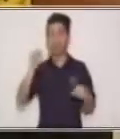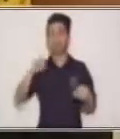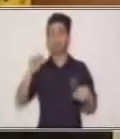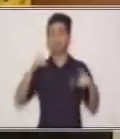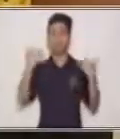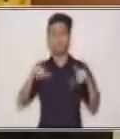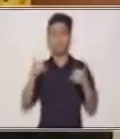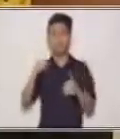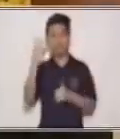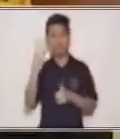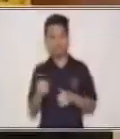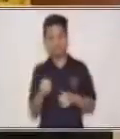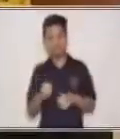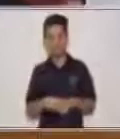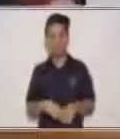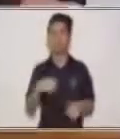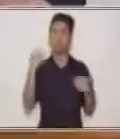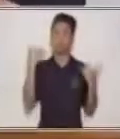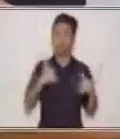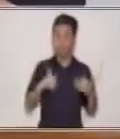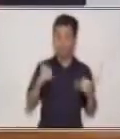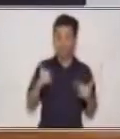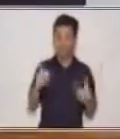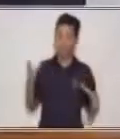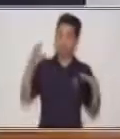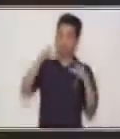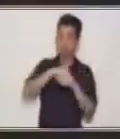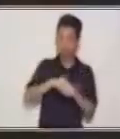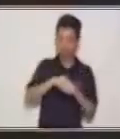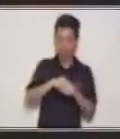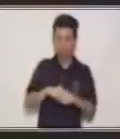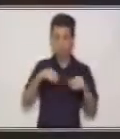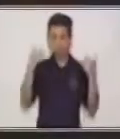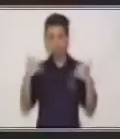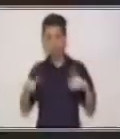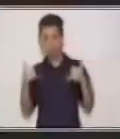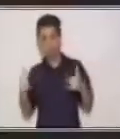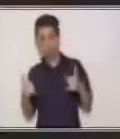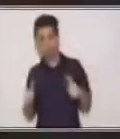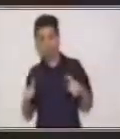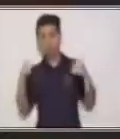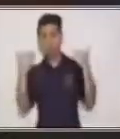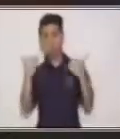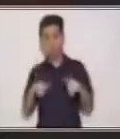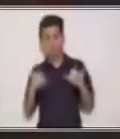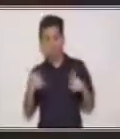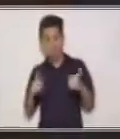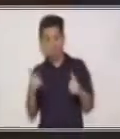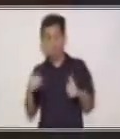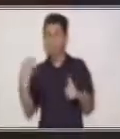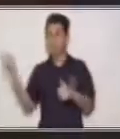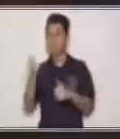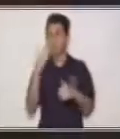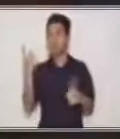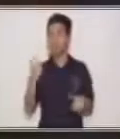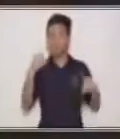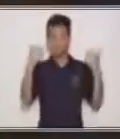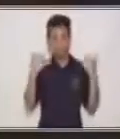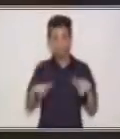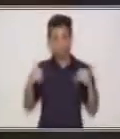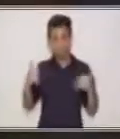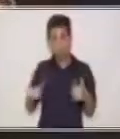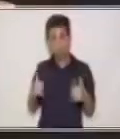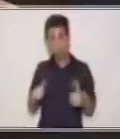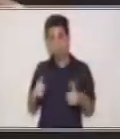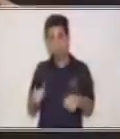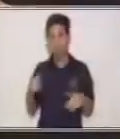volver a jugar y aguardar. A jugar, aguardar, vamos todos a jugar.